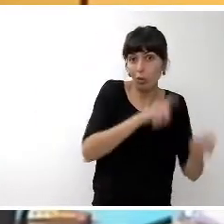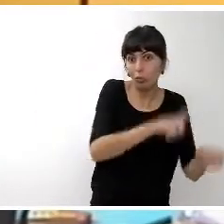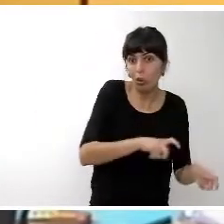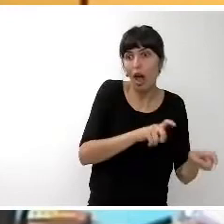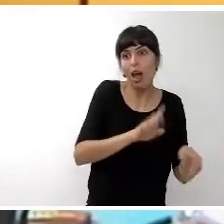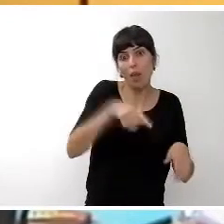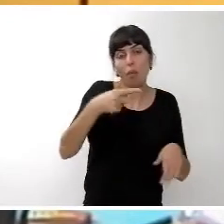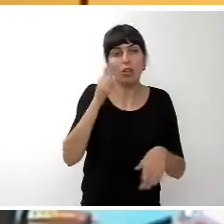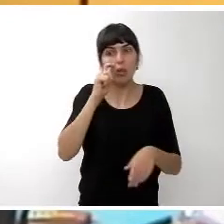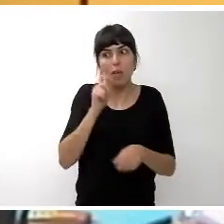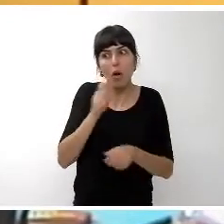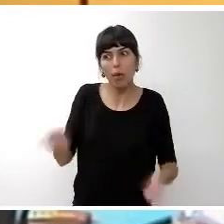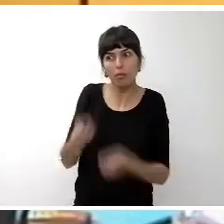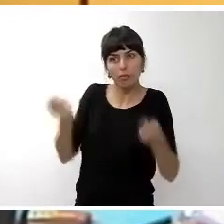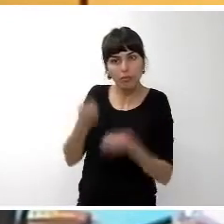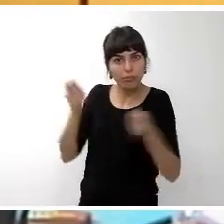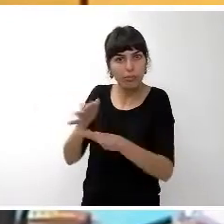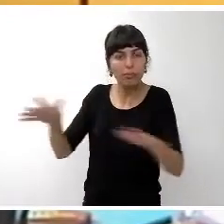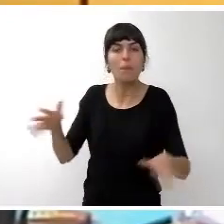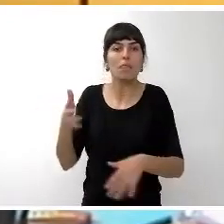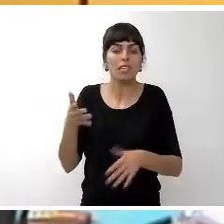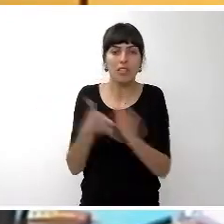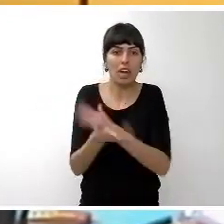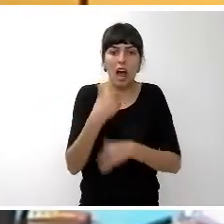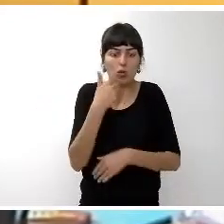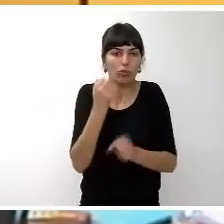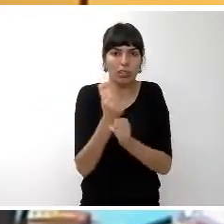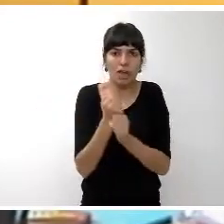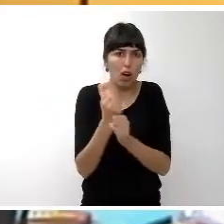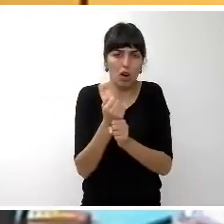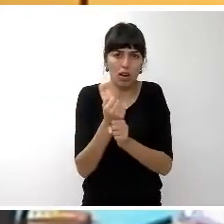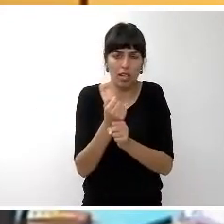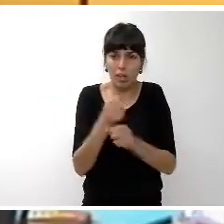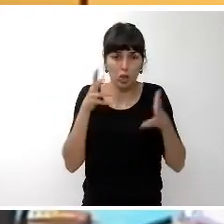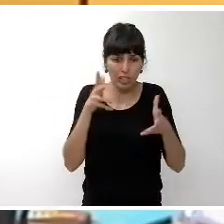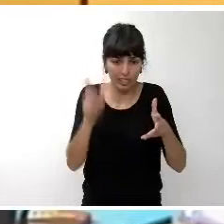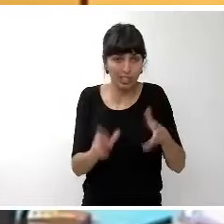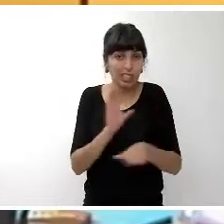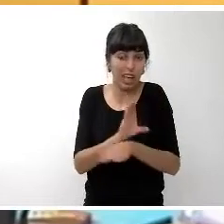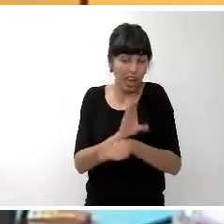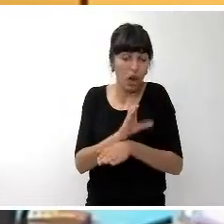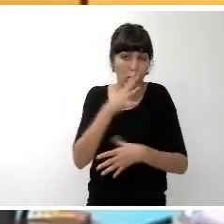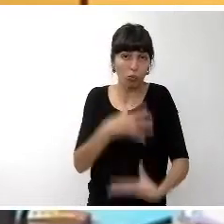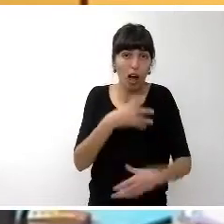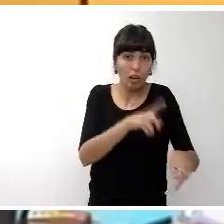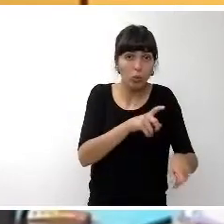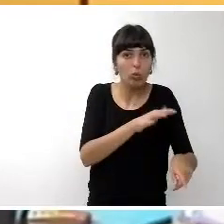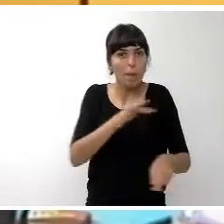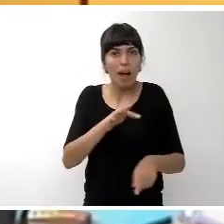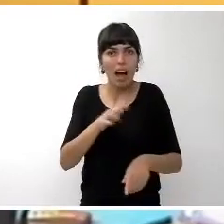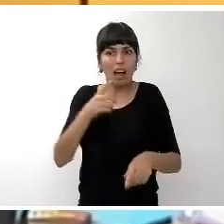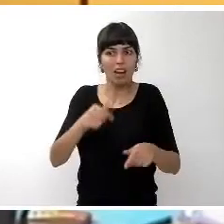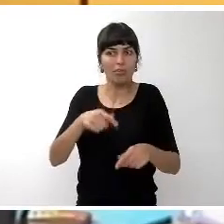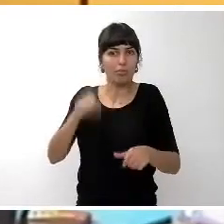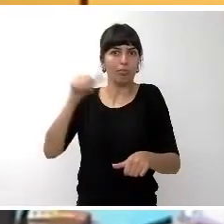trabajo que ha sido incesante por parte del consejero actual y los consejeros anteriores.